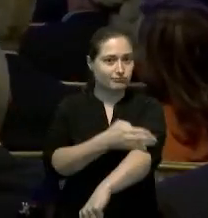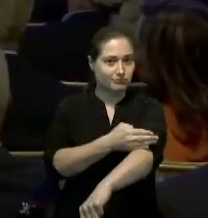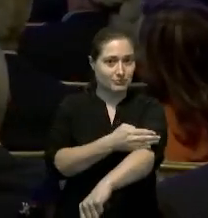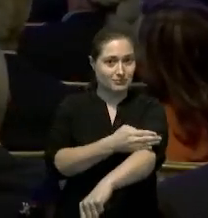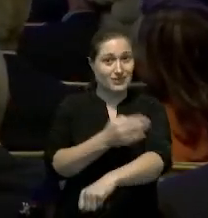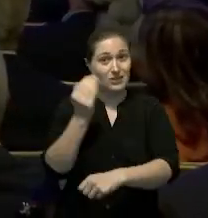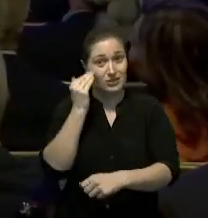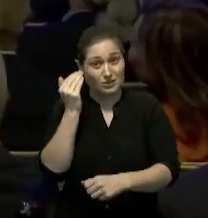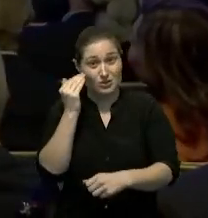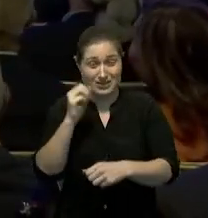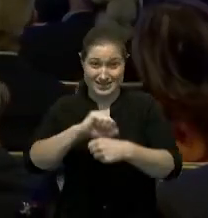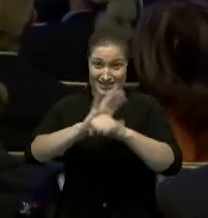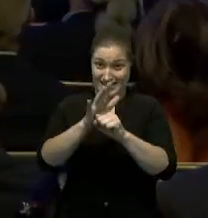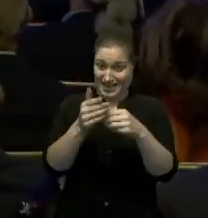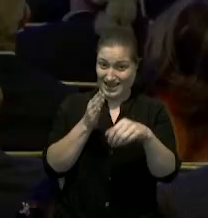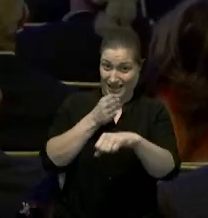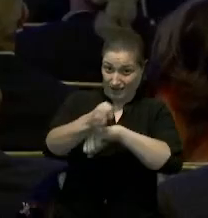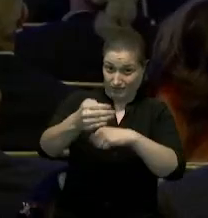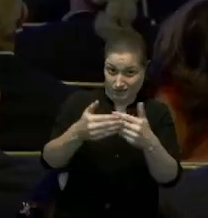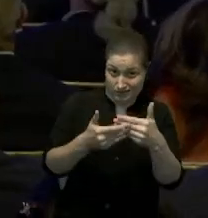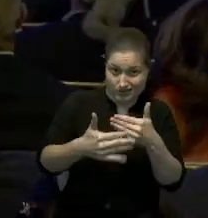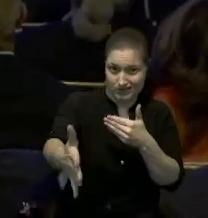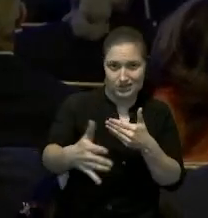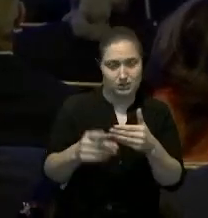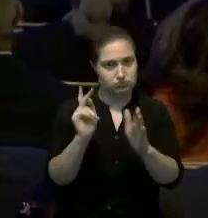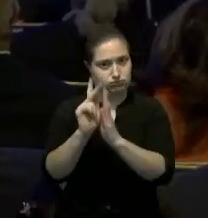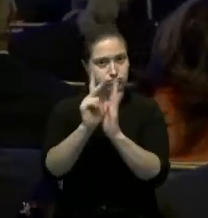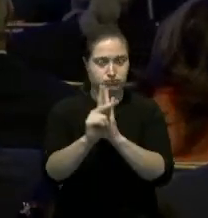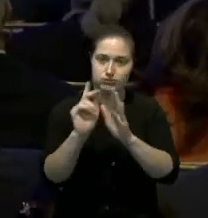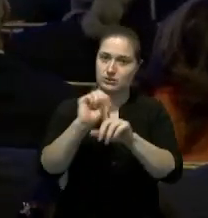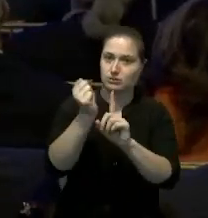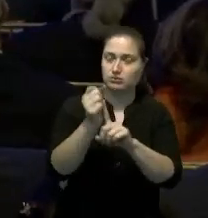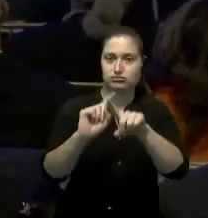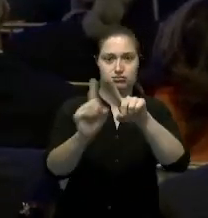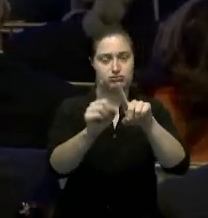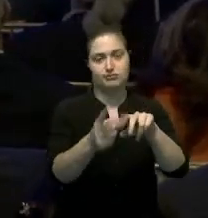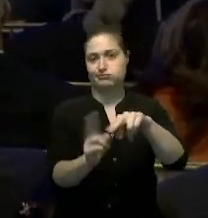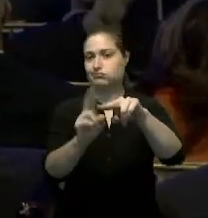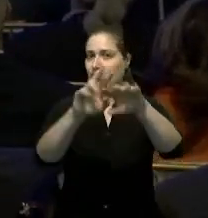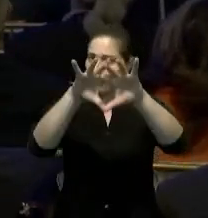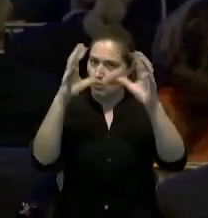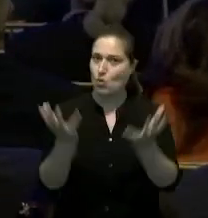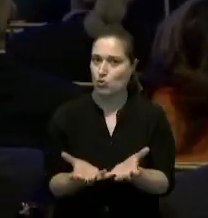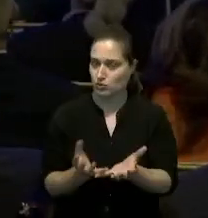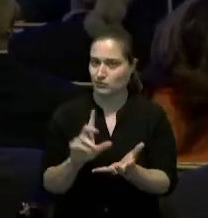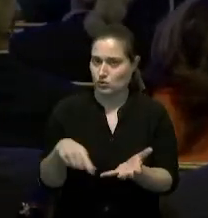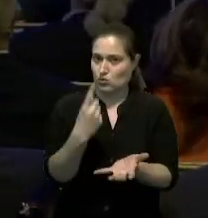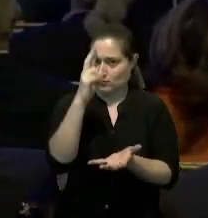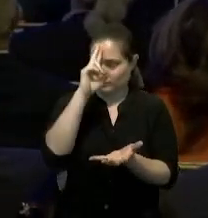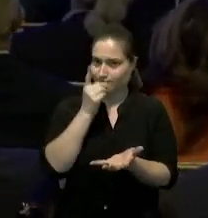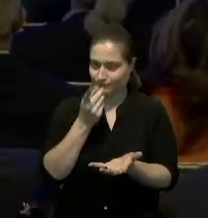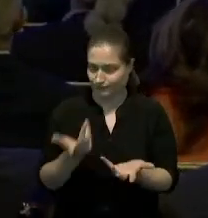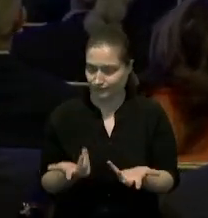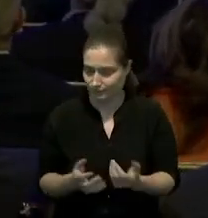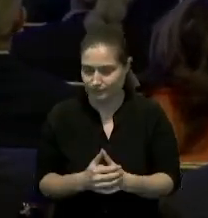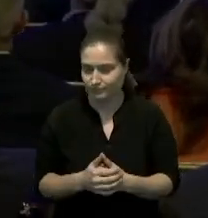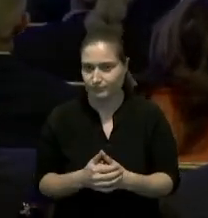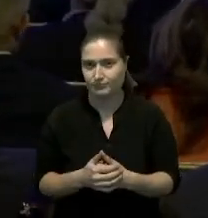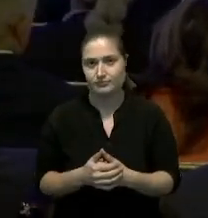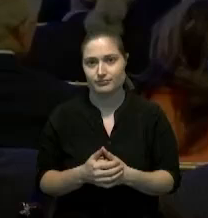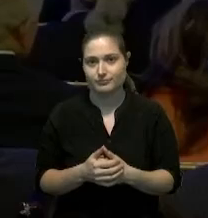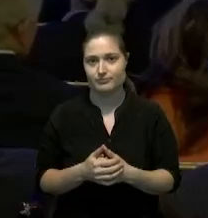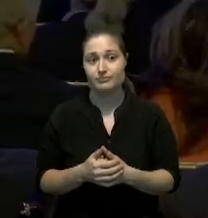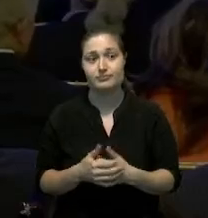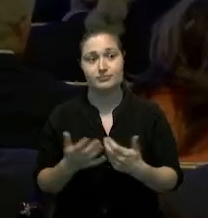el mundo después de la pandemia en cuanto a lo del SIDA señor presidente usted dijo las noticias que están circulando son noticias respetidas y no es verdad que